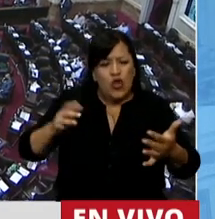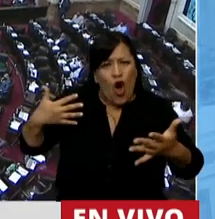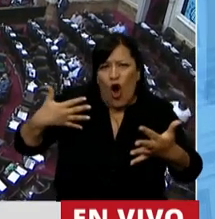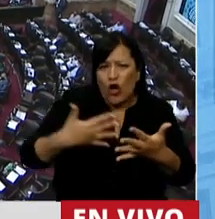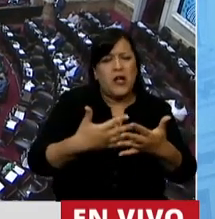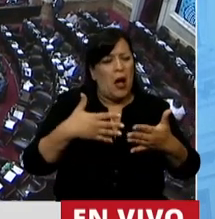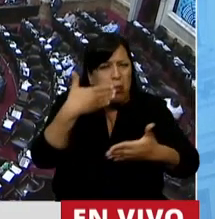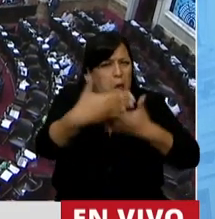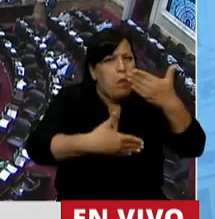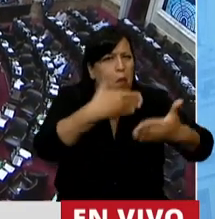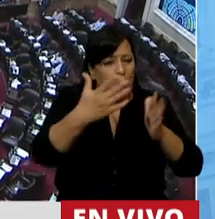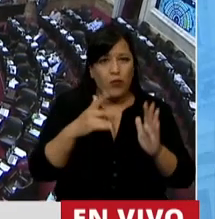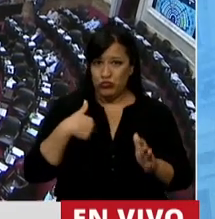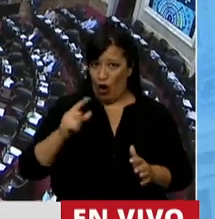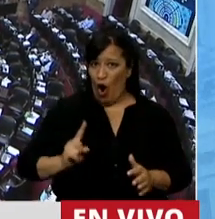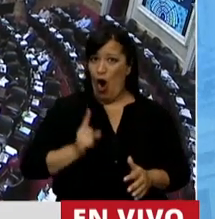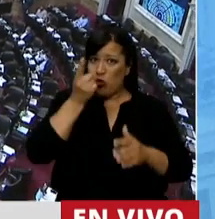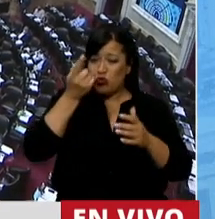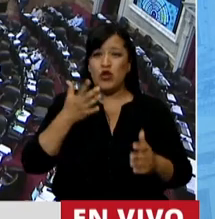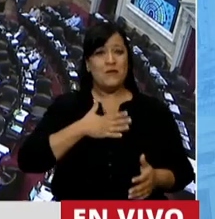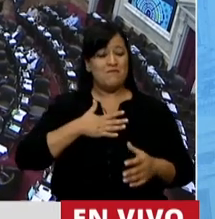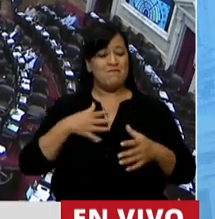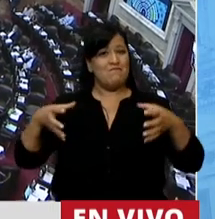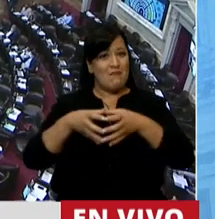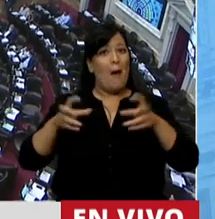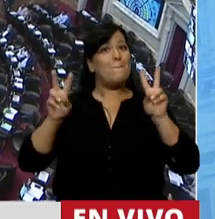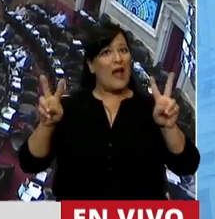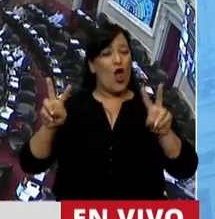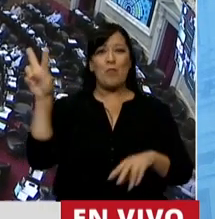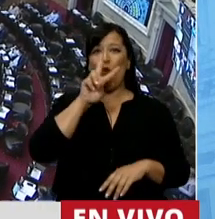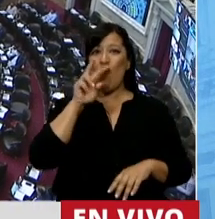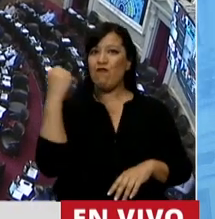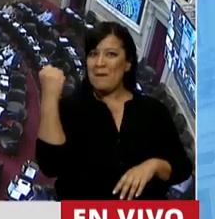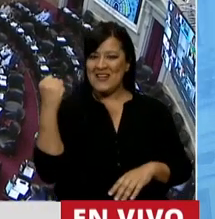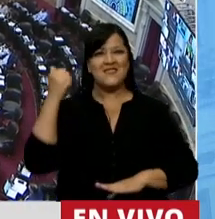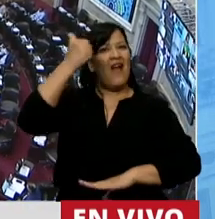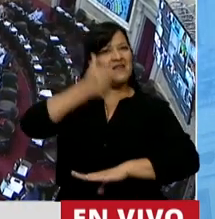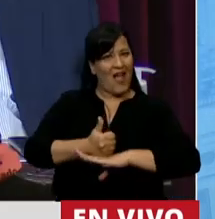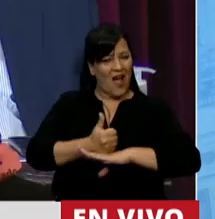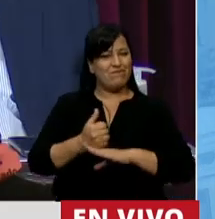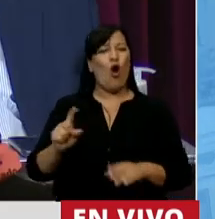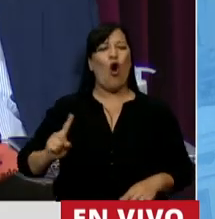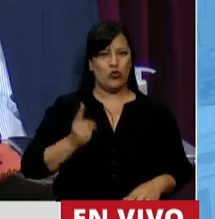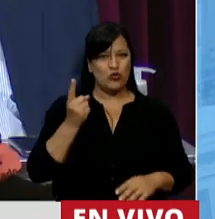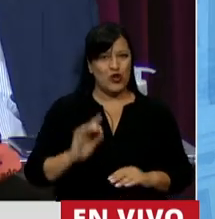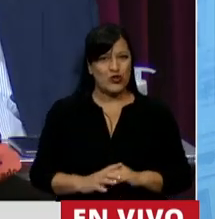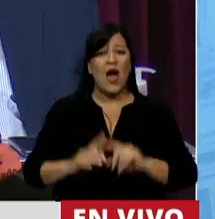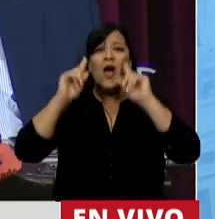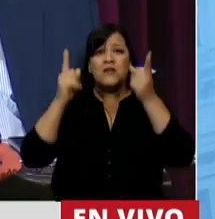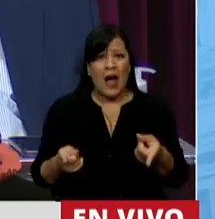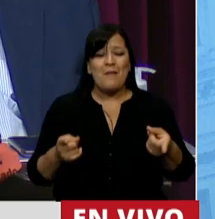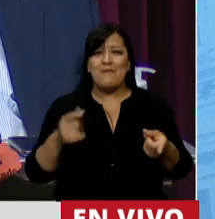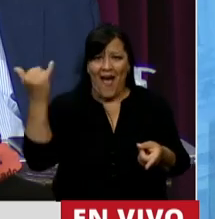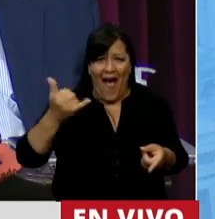por eso estoy orgullosa, desde mi peronismo feminista, de estar acá. Y estar también en el nombre de